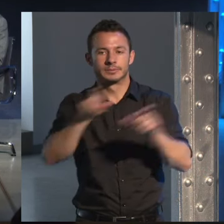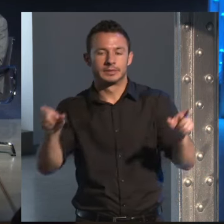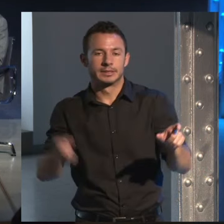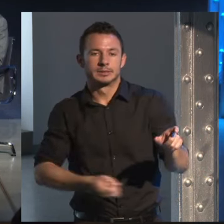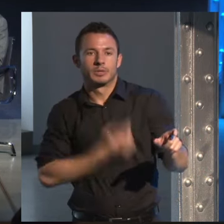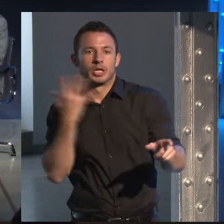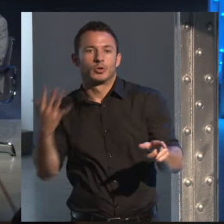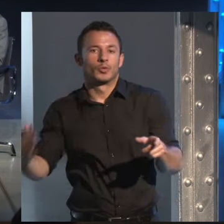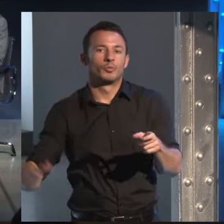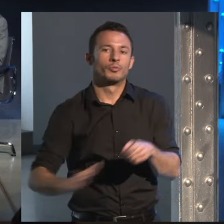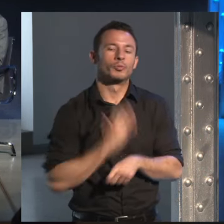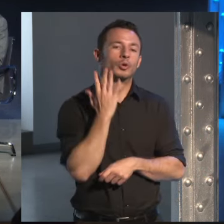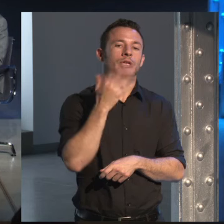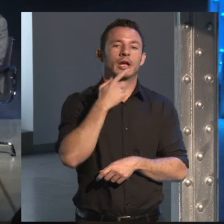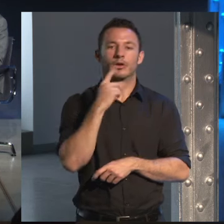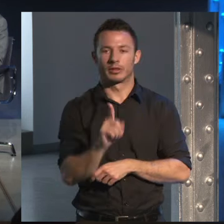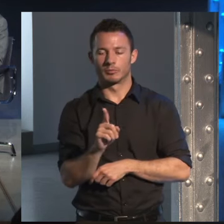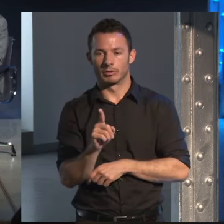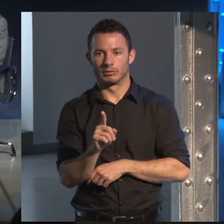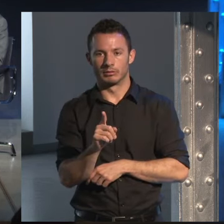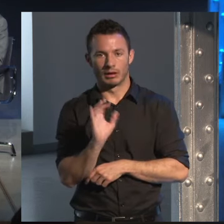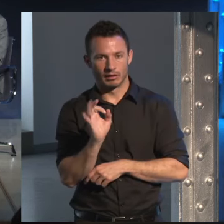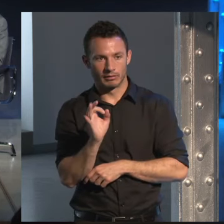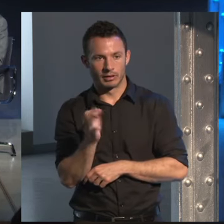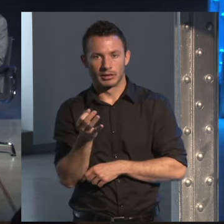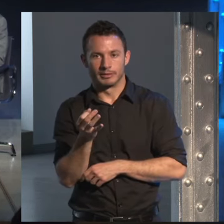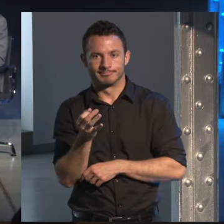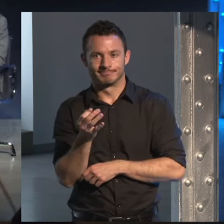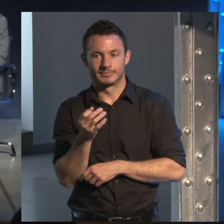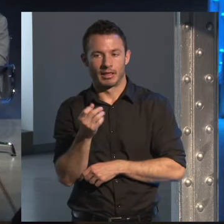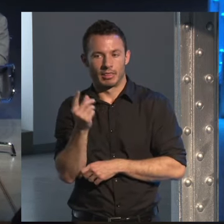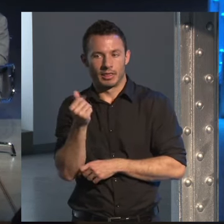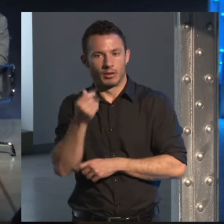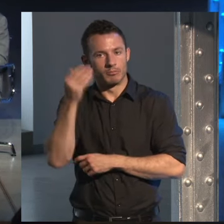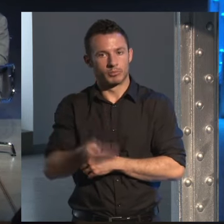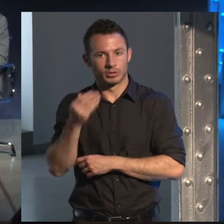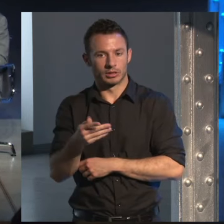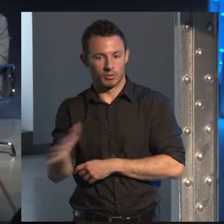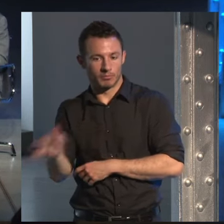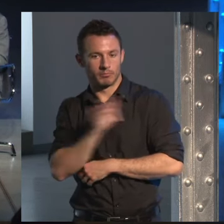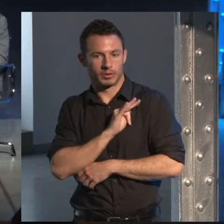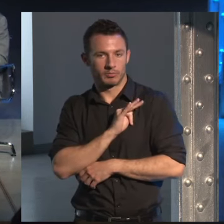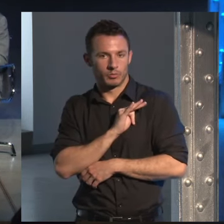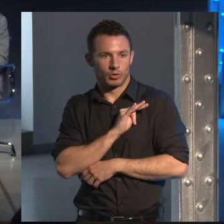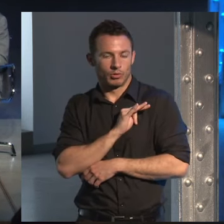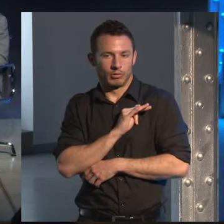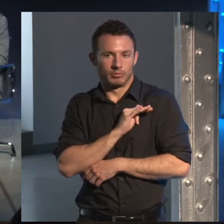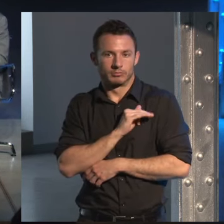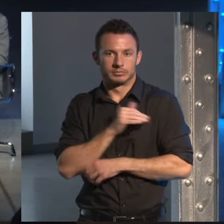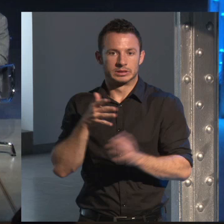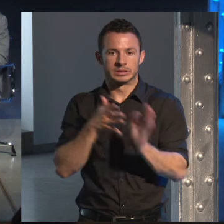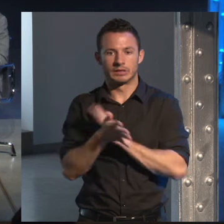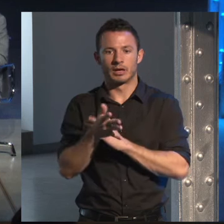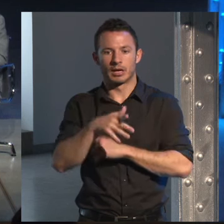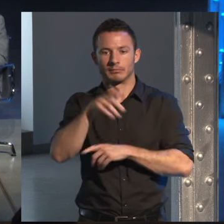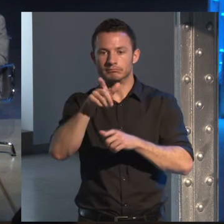espíritu no, no sí, claro que es importante porque llegas a más lectores evidentemente un premio te abre la gente te conoce y de